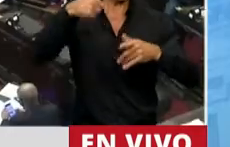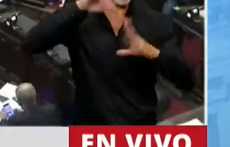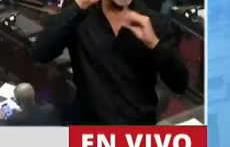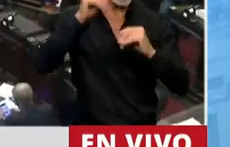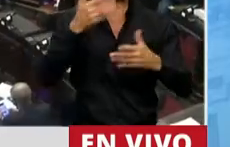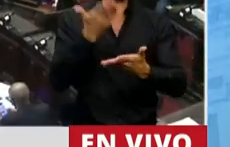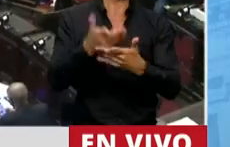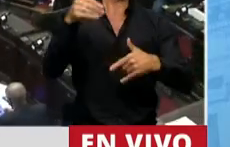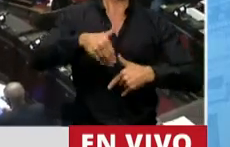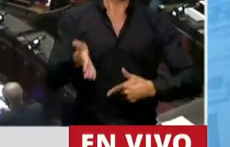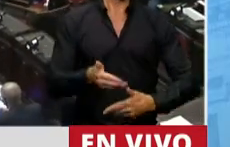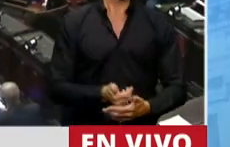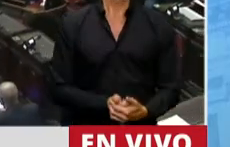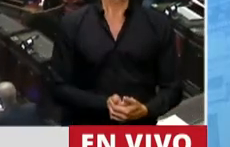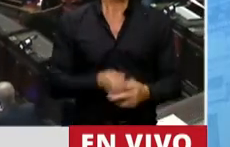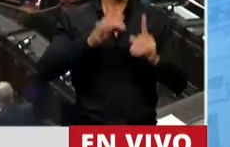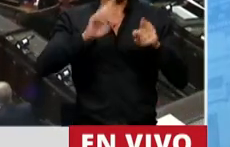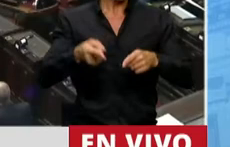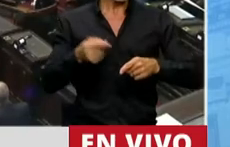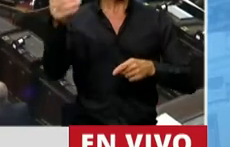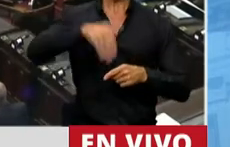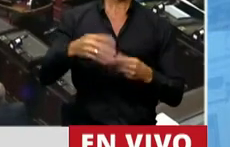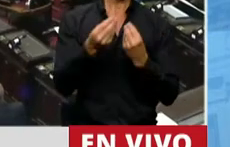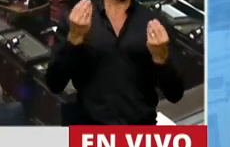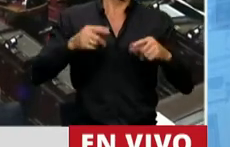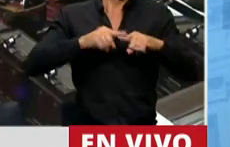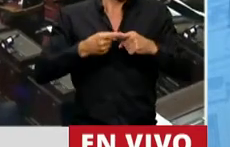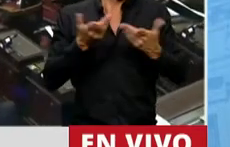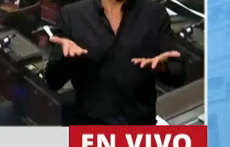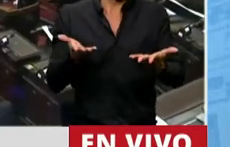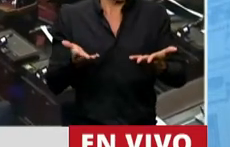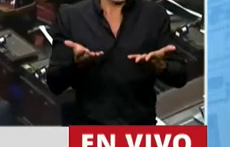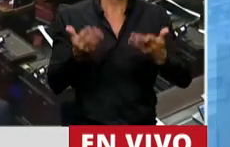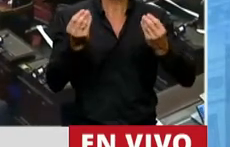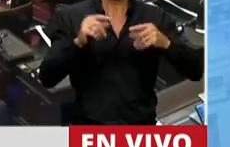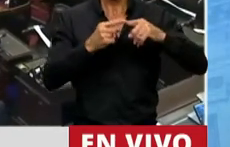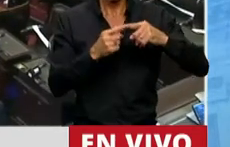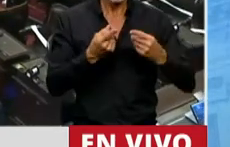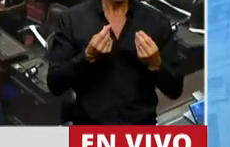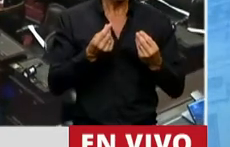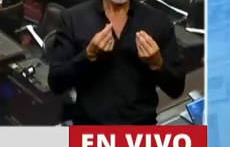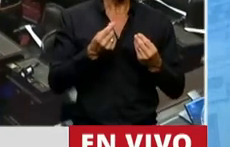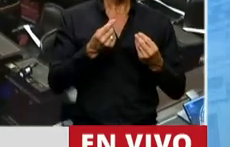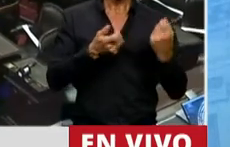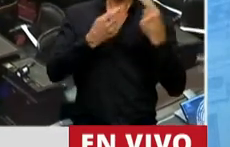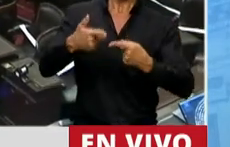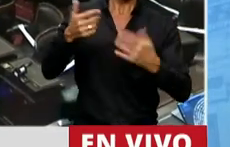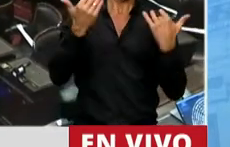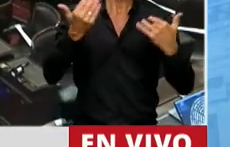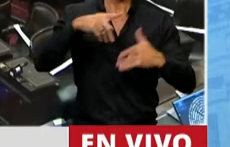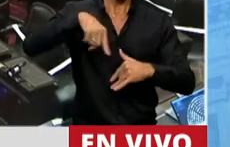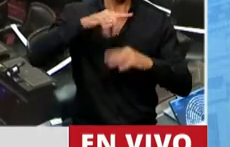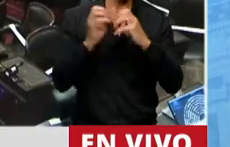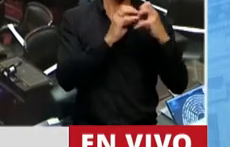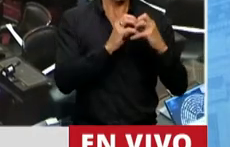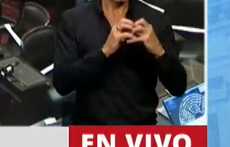noche. Por otro lado, venimos a celebrar a la política, porque la política hizo posible que hoy estemos